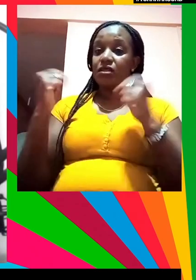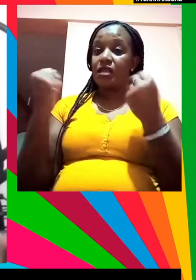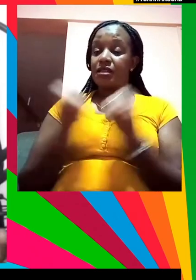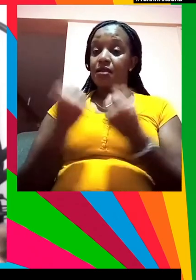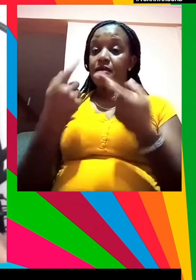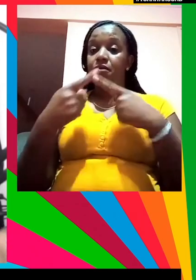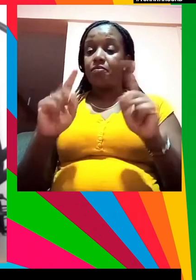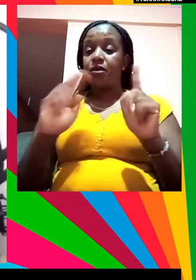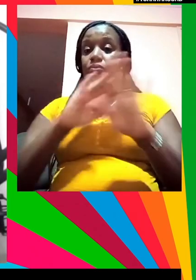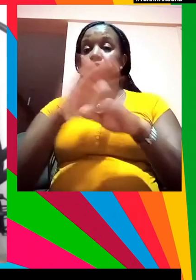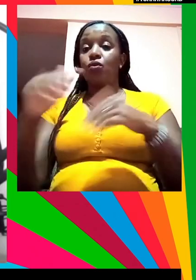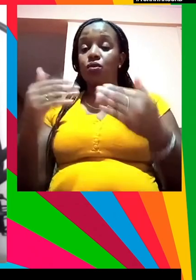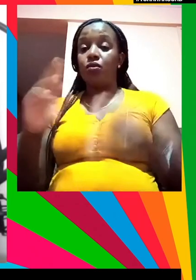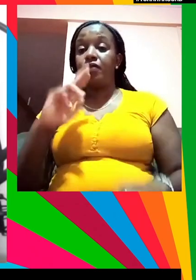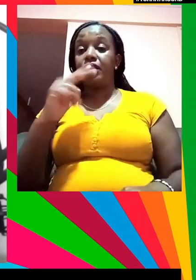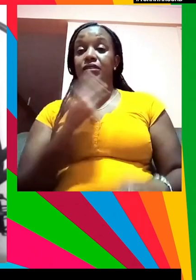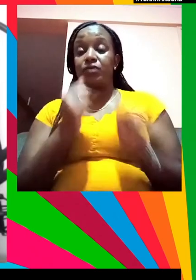se trata